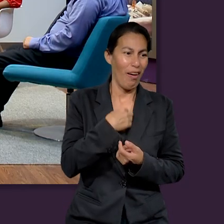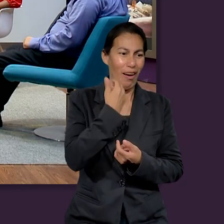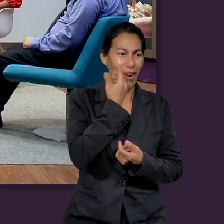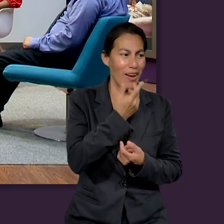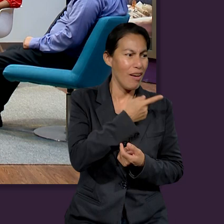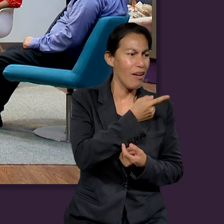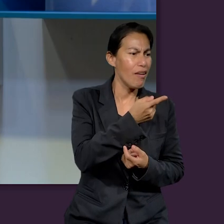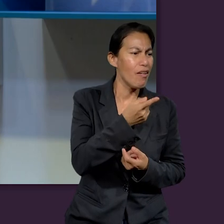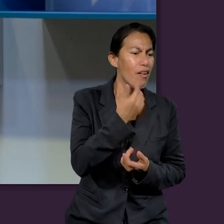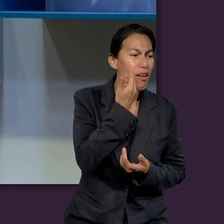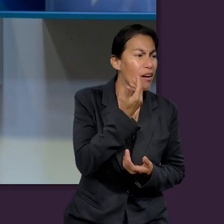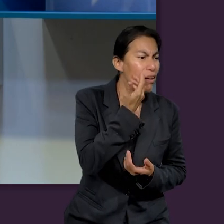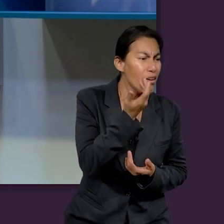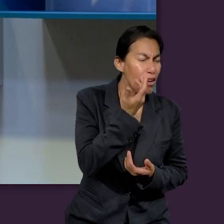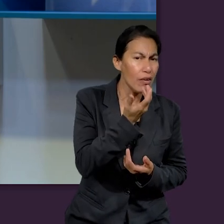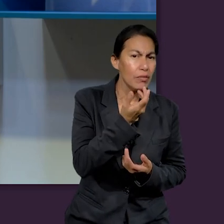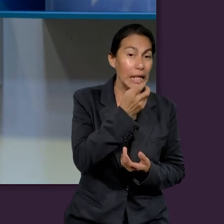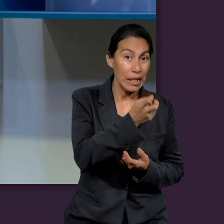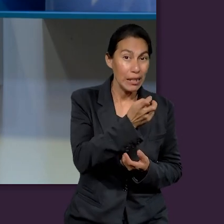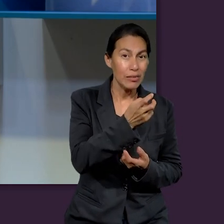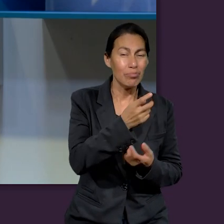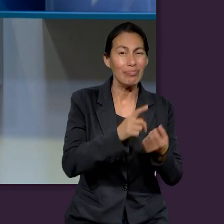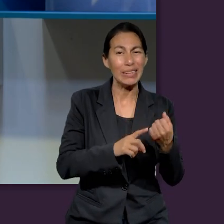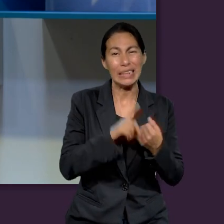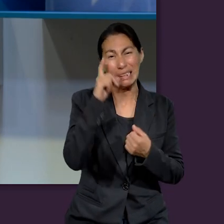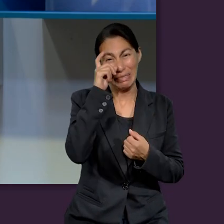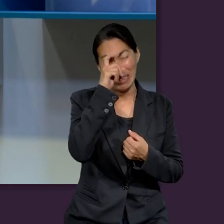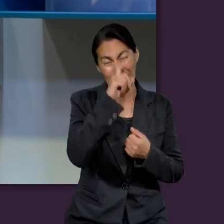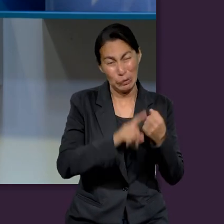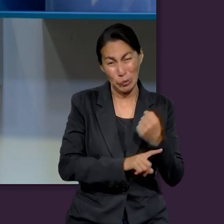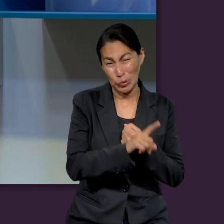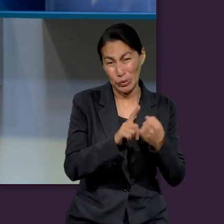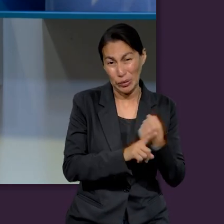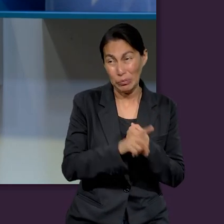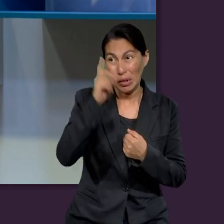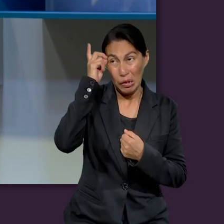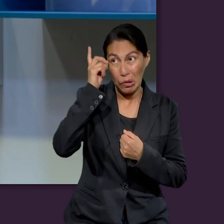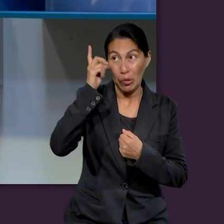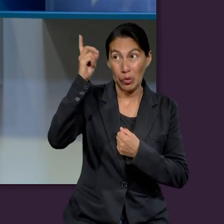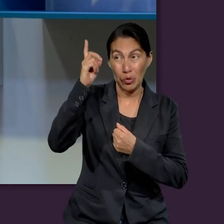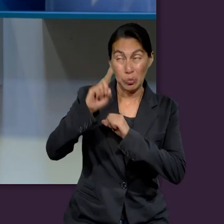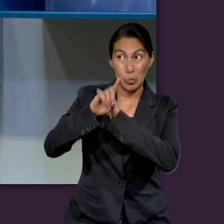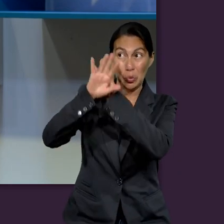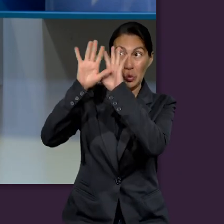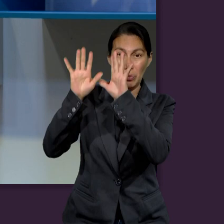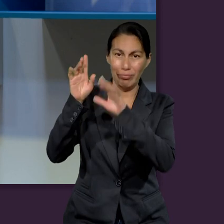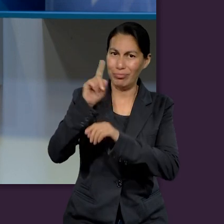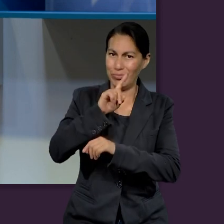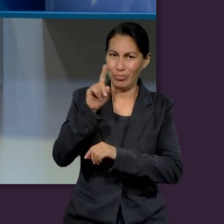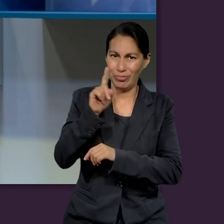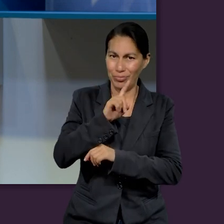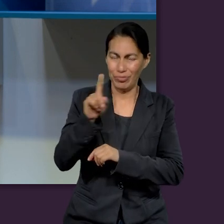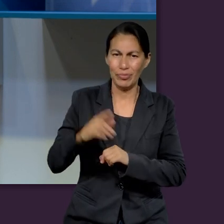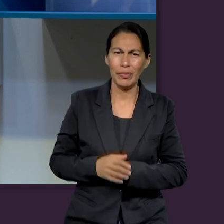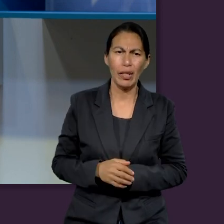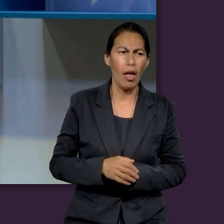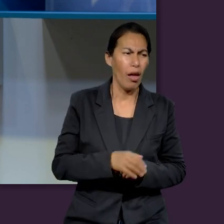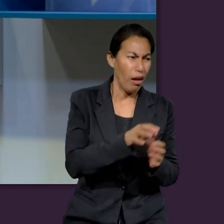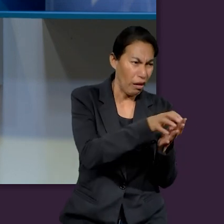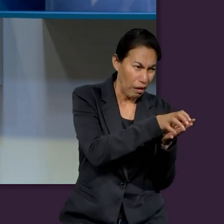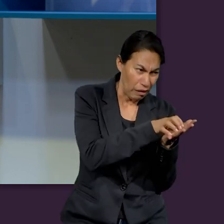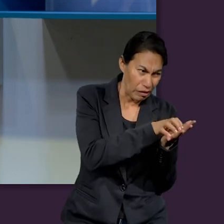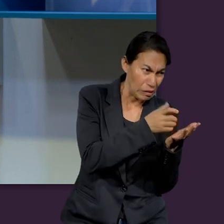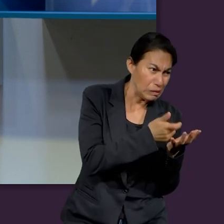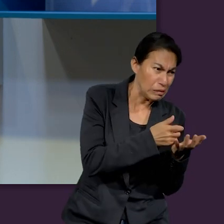La codicia es un gran problema porque no glorifica a Dios. La codicia incluso está al mismo